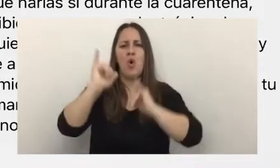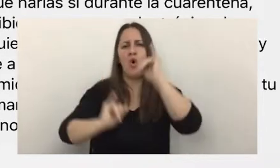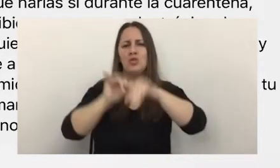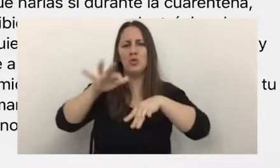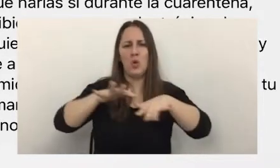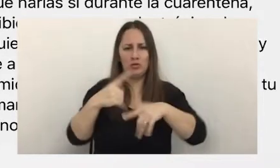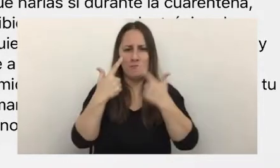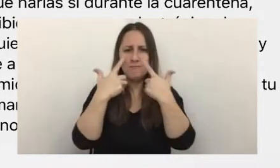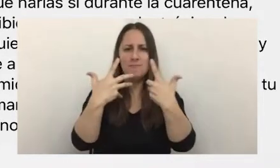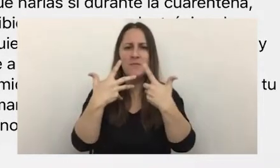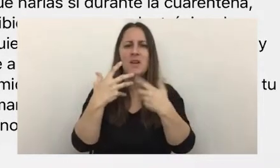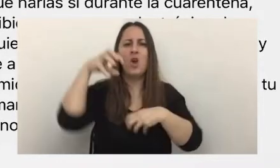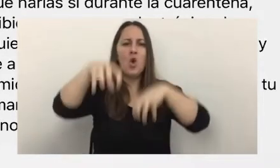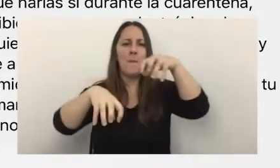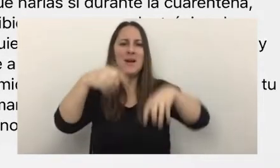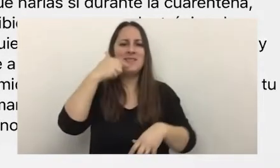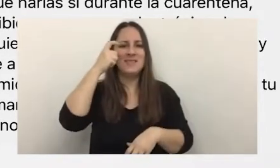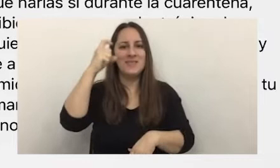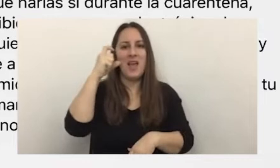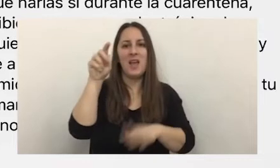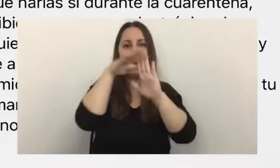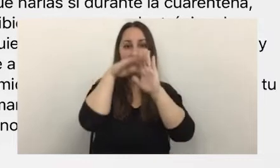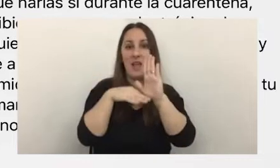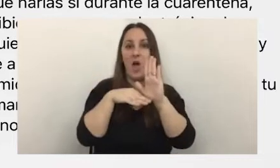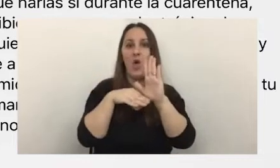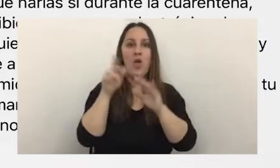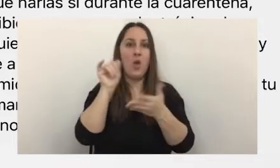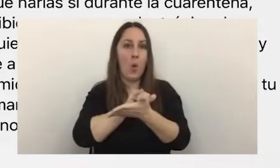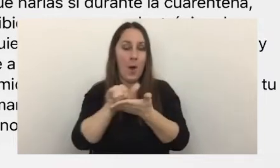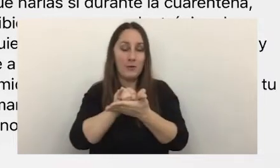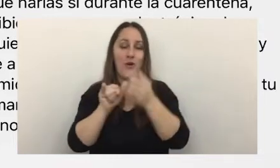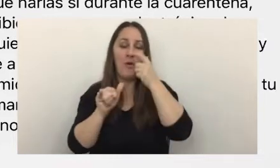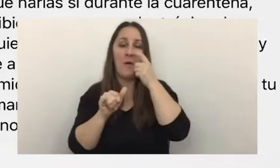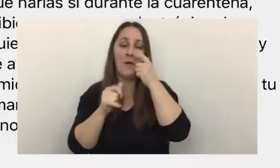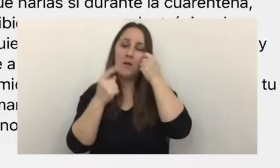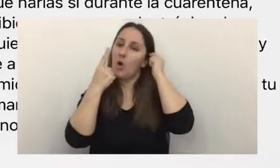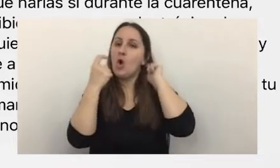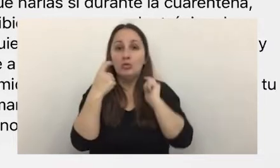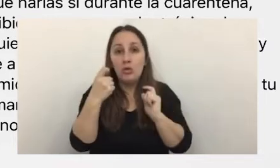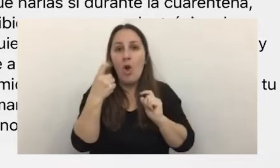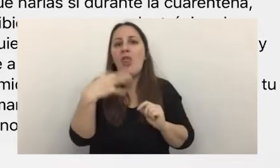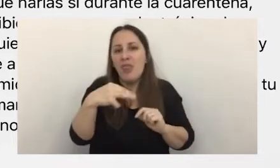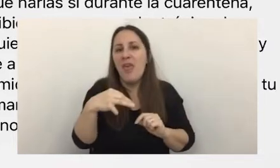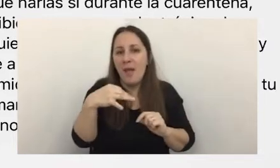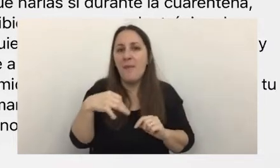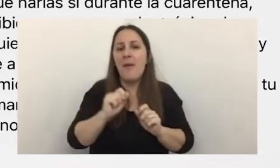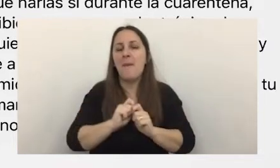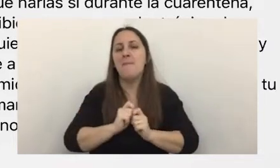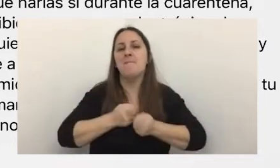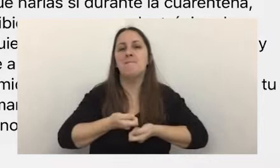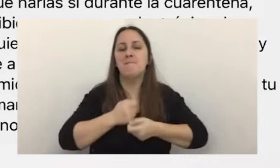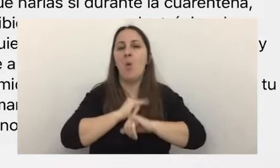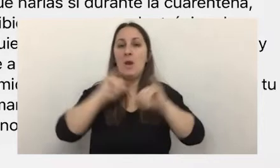al ser compañía SEC y estar listados en la bolsa de Nueva York por regulación tienen una obligación de publicarlo pasó con